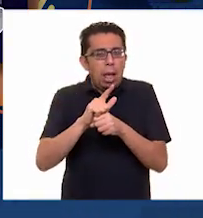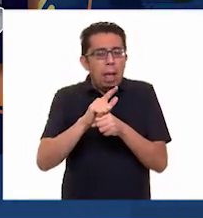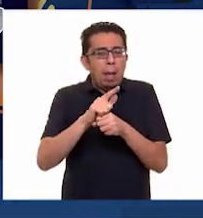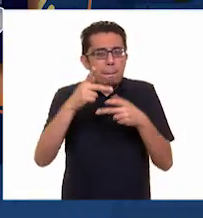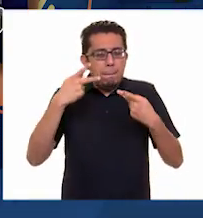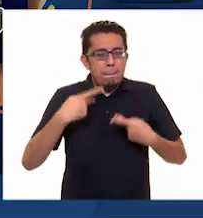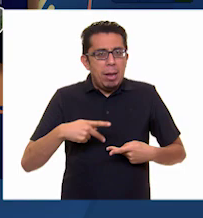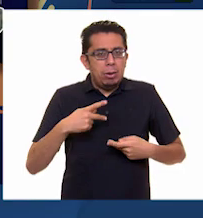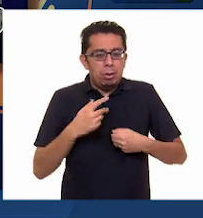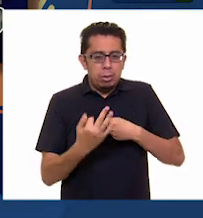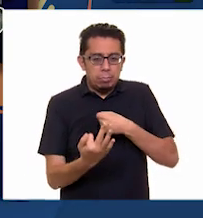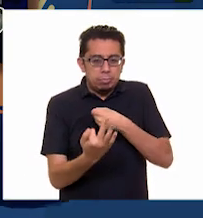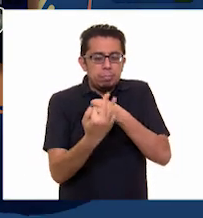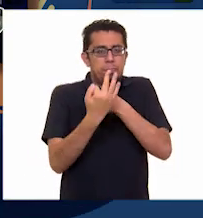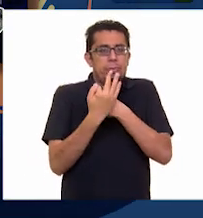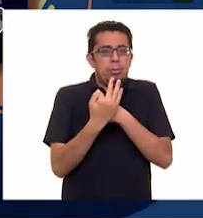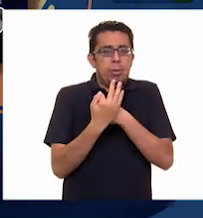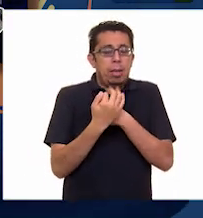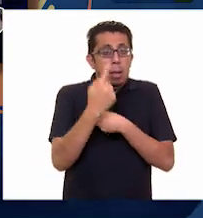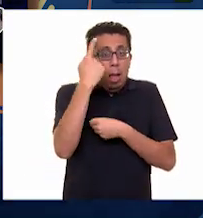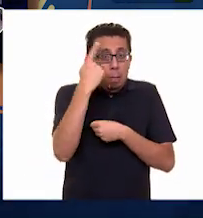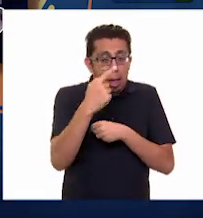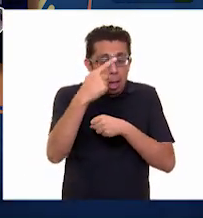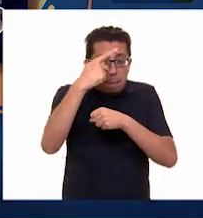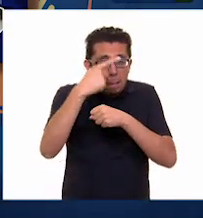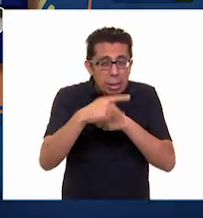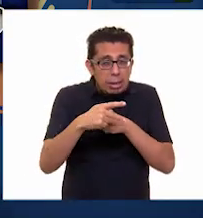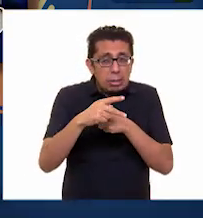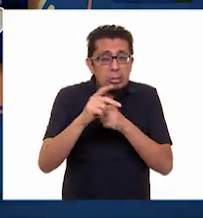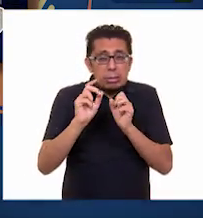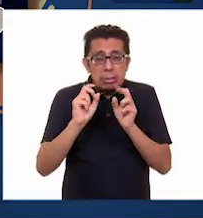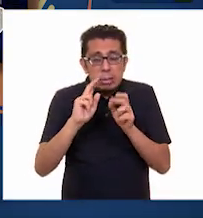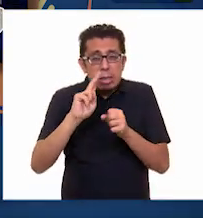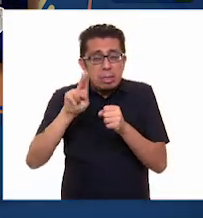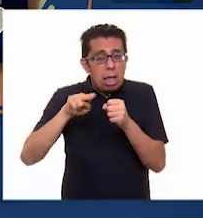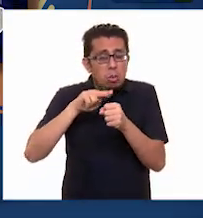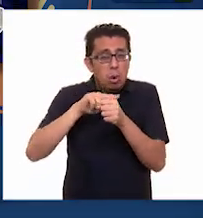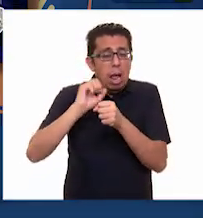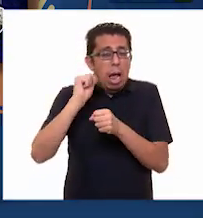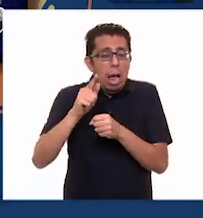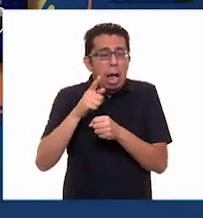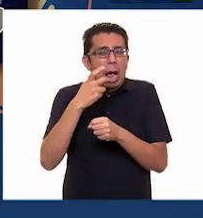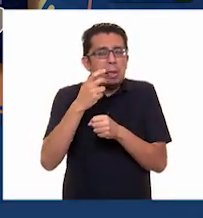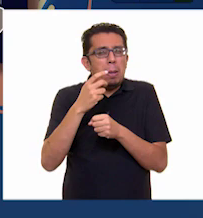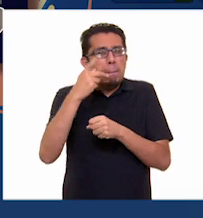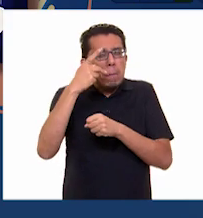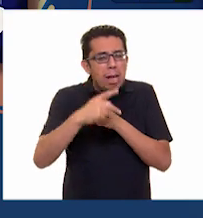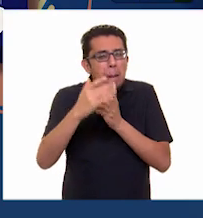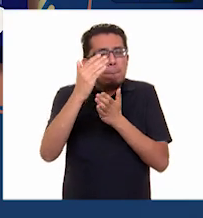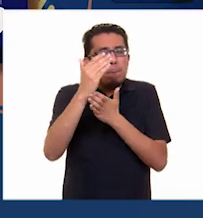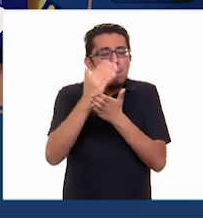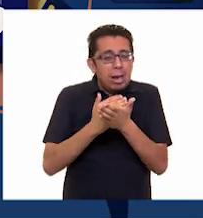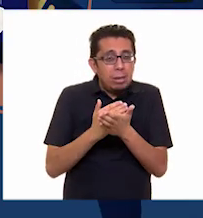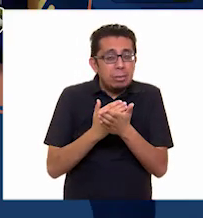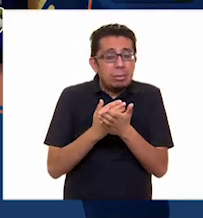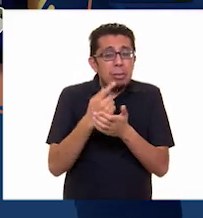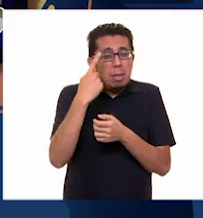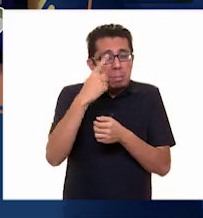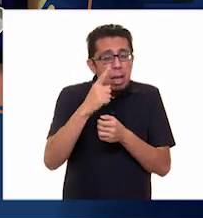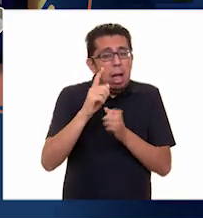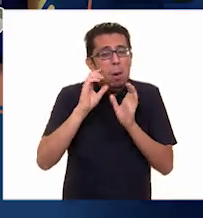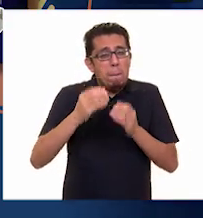mexicana para reducir el riesgo ante fenómenos naturales y acciones del ser humano que amenacen su vida,